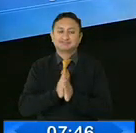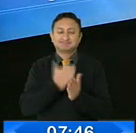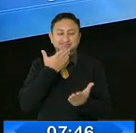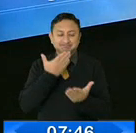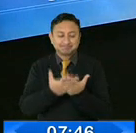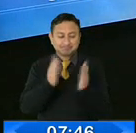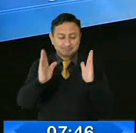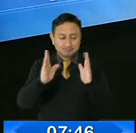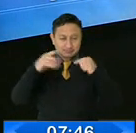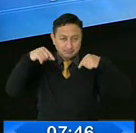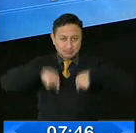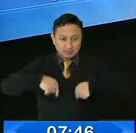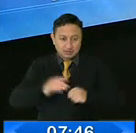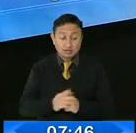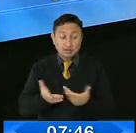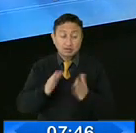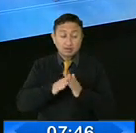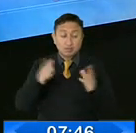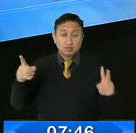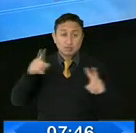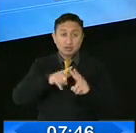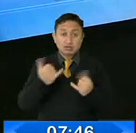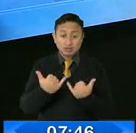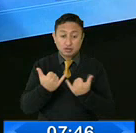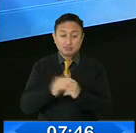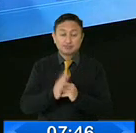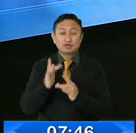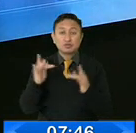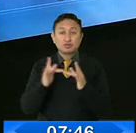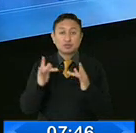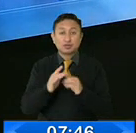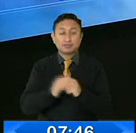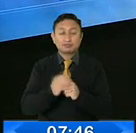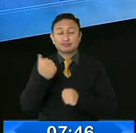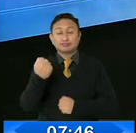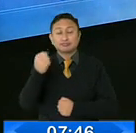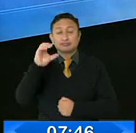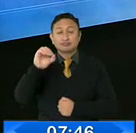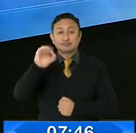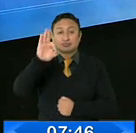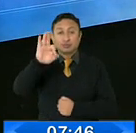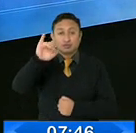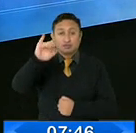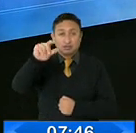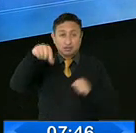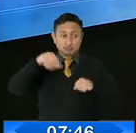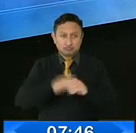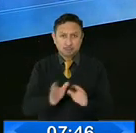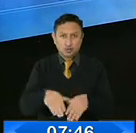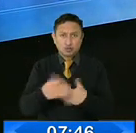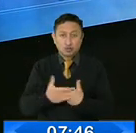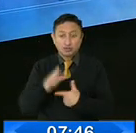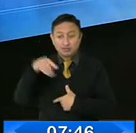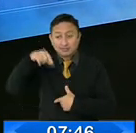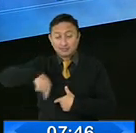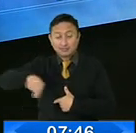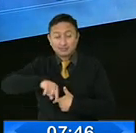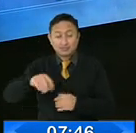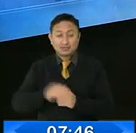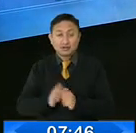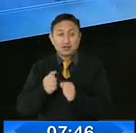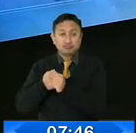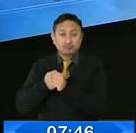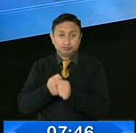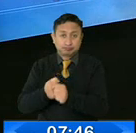Gracias por seguir en nuestra sintonía aquí en el Comercio TV, nos vamos a contactar este momento con nuestra compañera Sofía Vintimilla, ella se encuentra en la estación Río Coca, en la